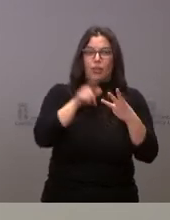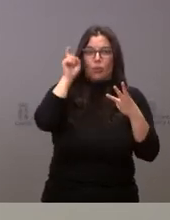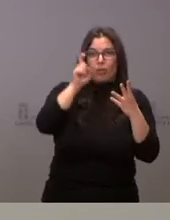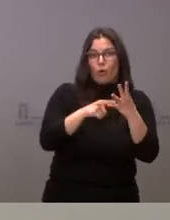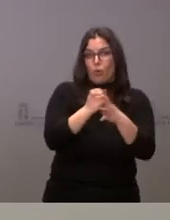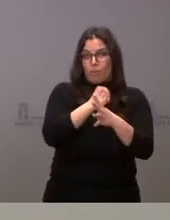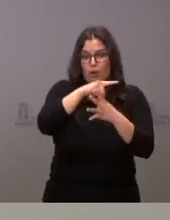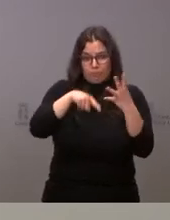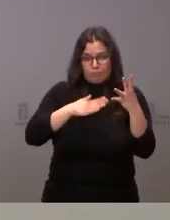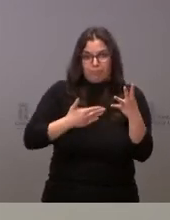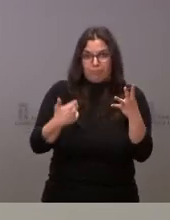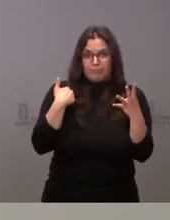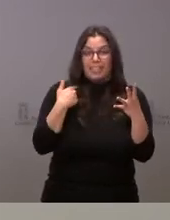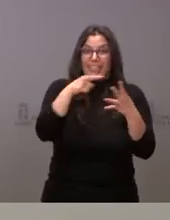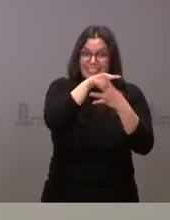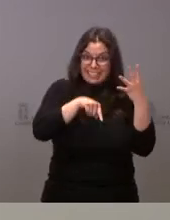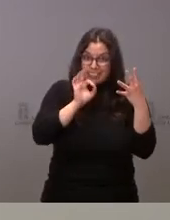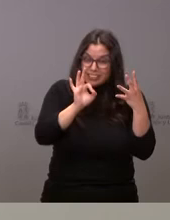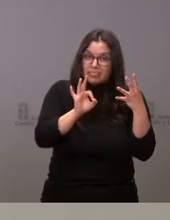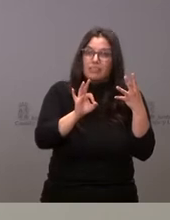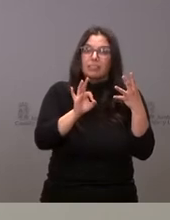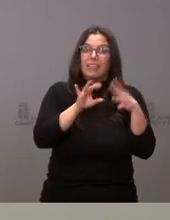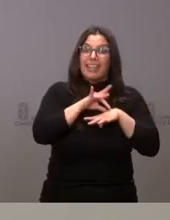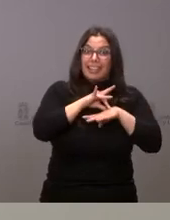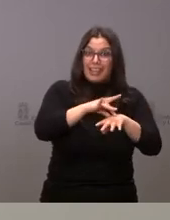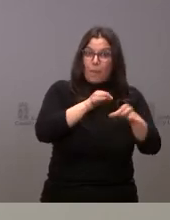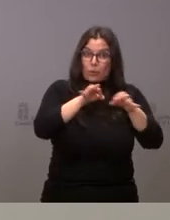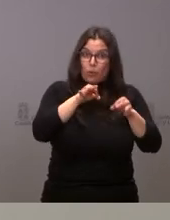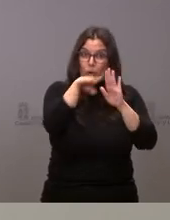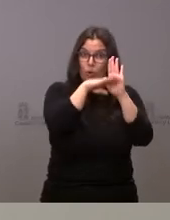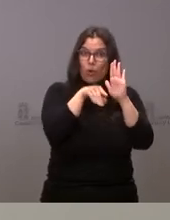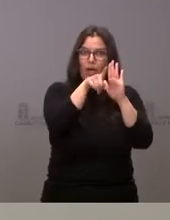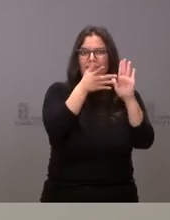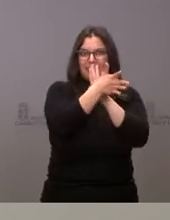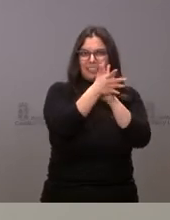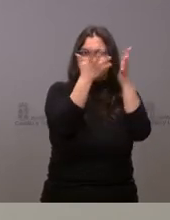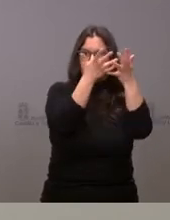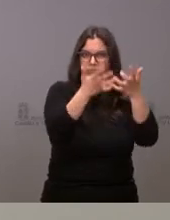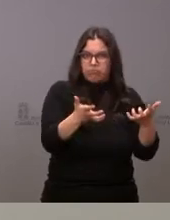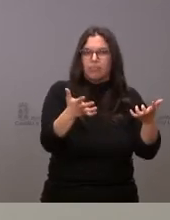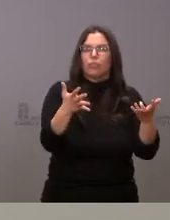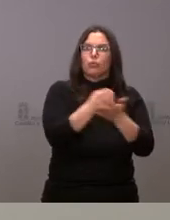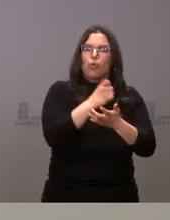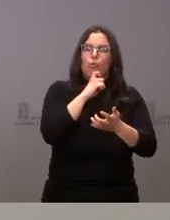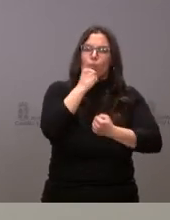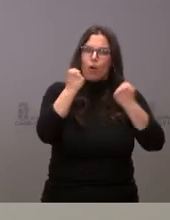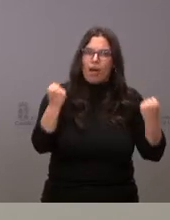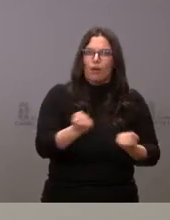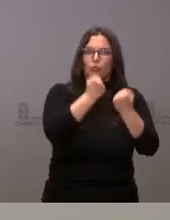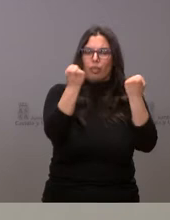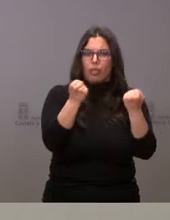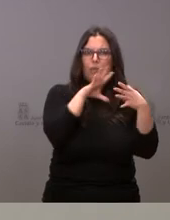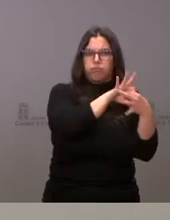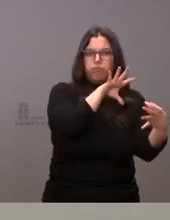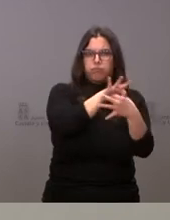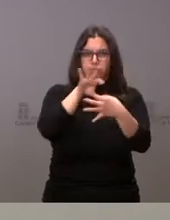empleo pues bien, esa guía, en ese protocolo tienen ustedes la relación de todas las actuaciones de una forma